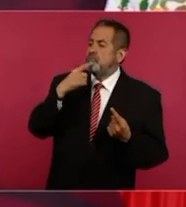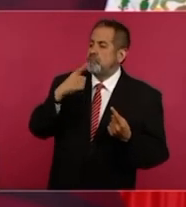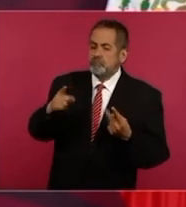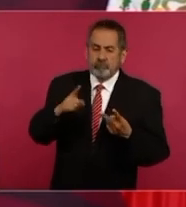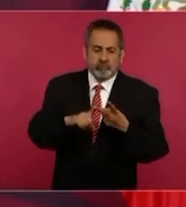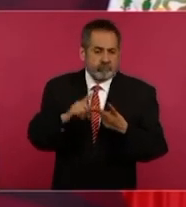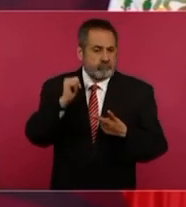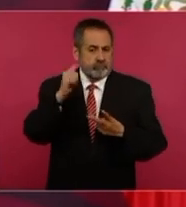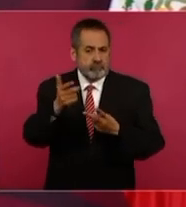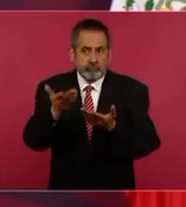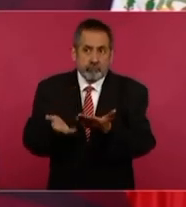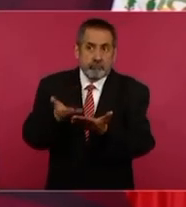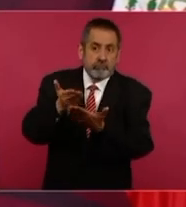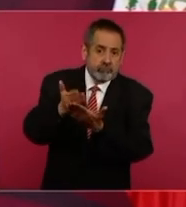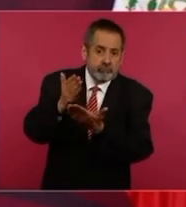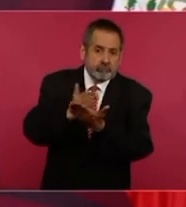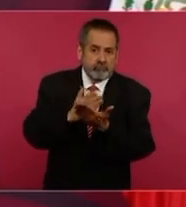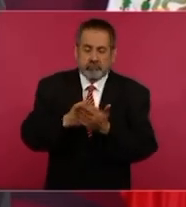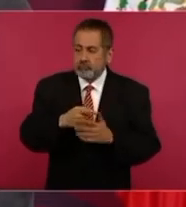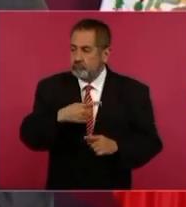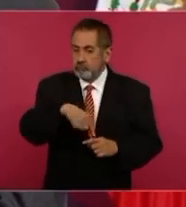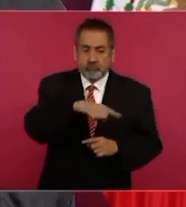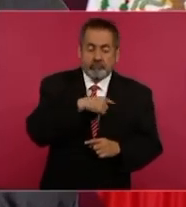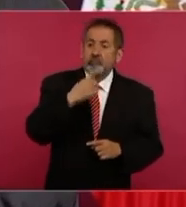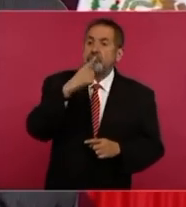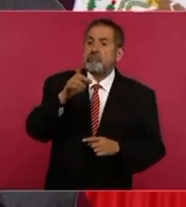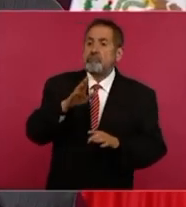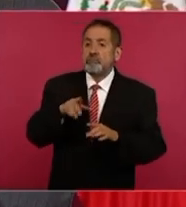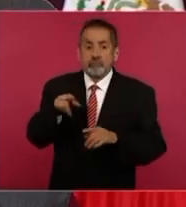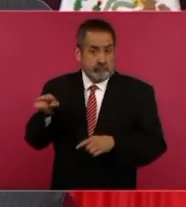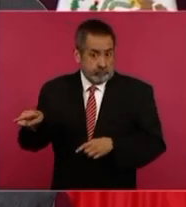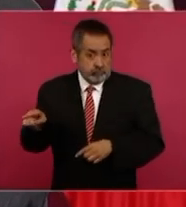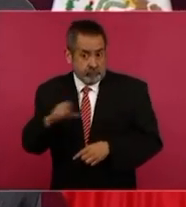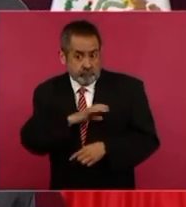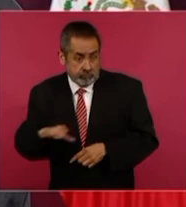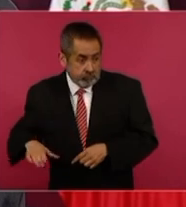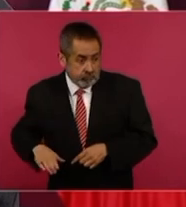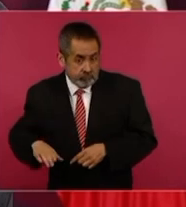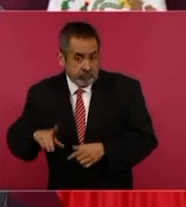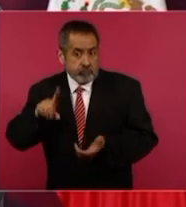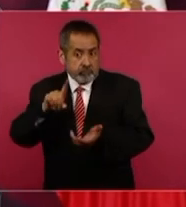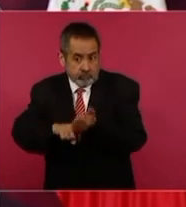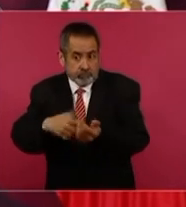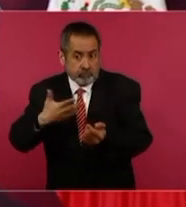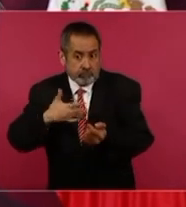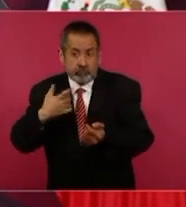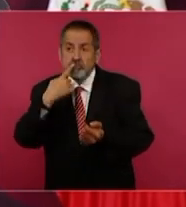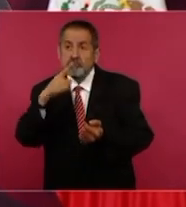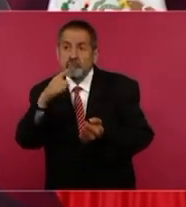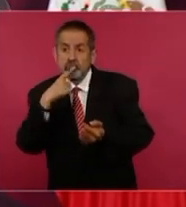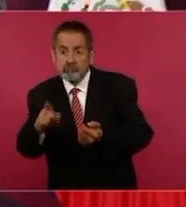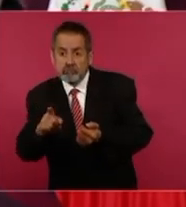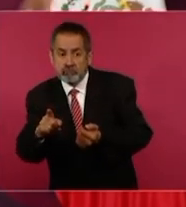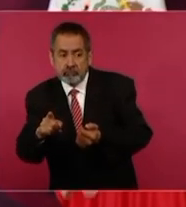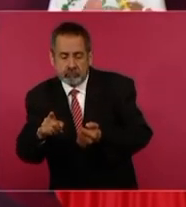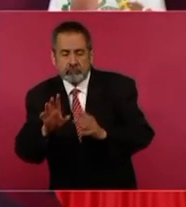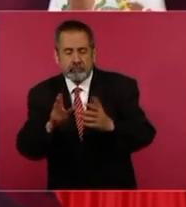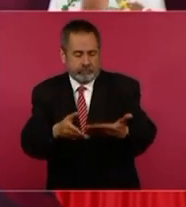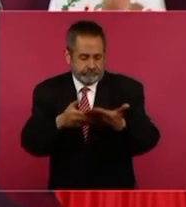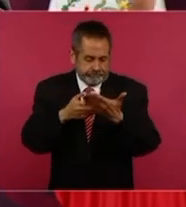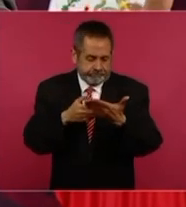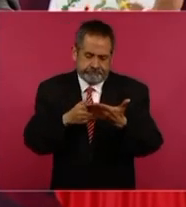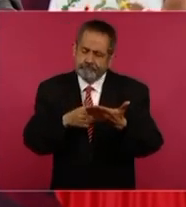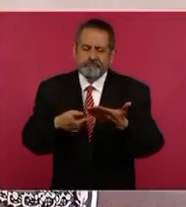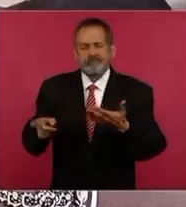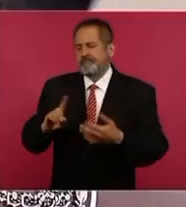en contra de candidatos. O sea, antes de postularlos